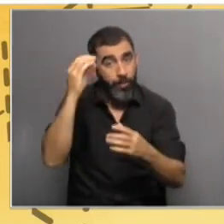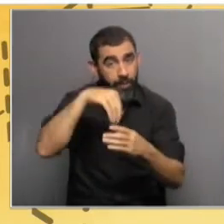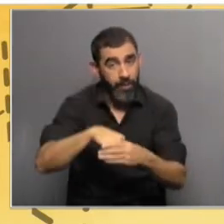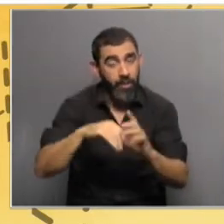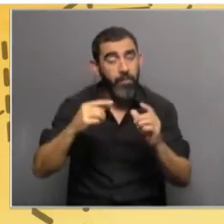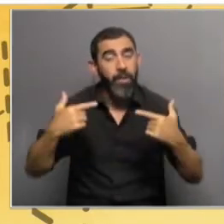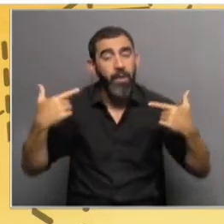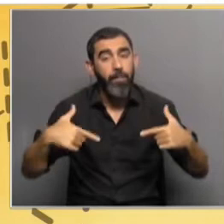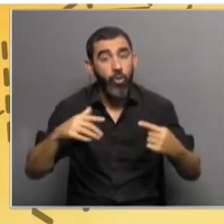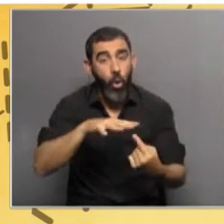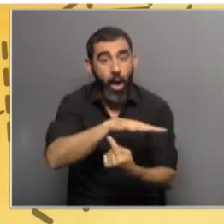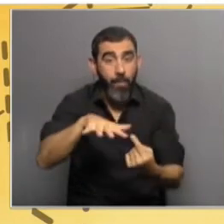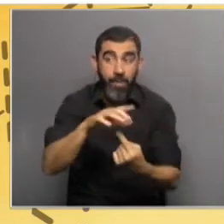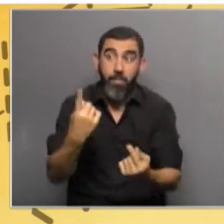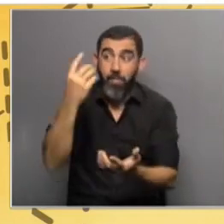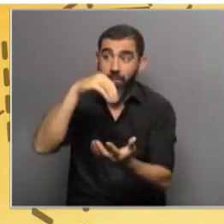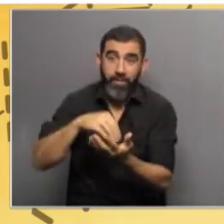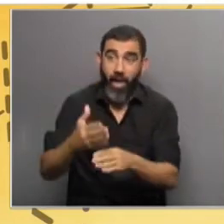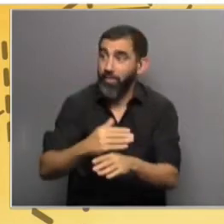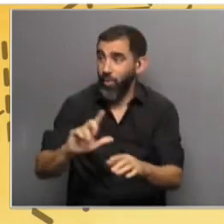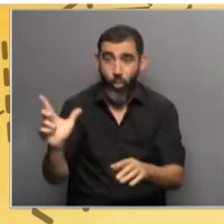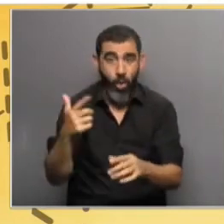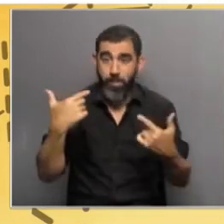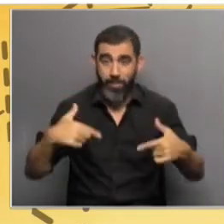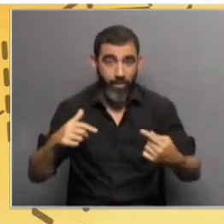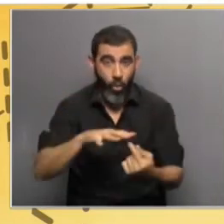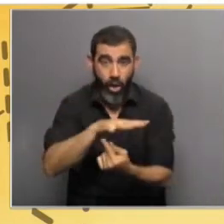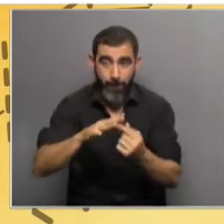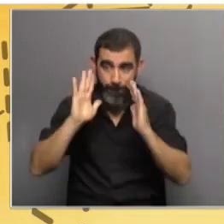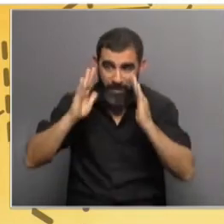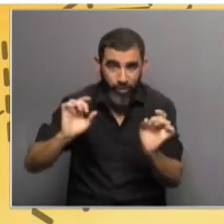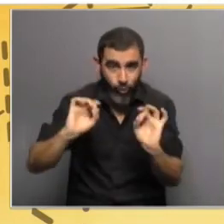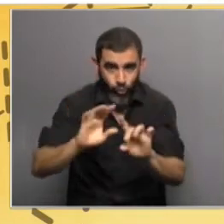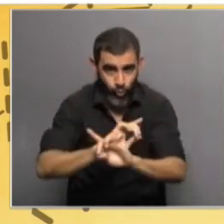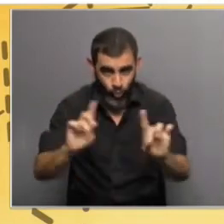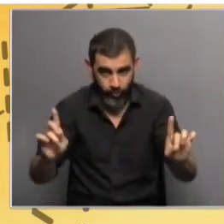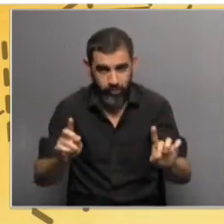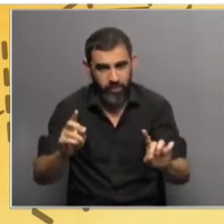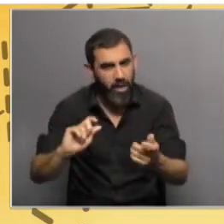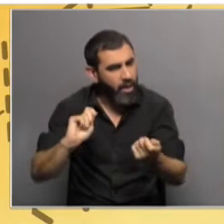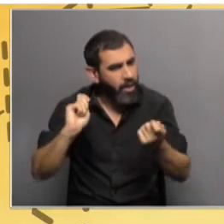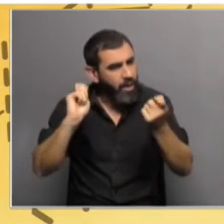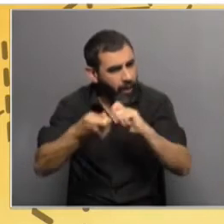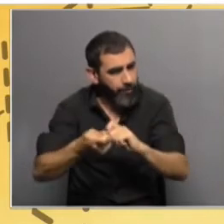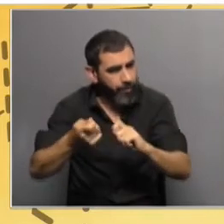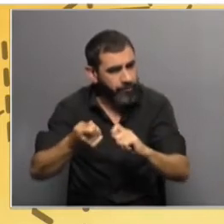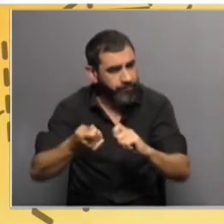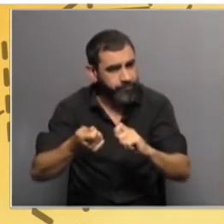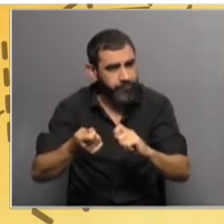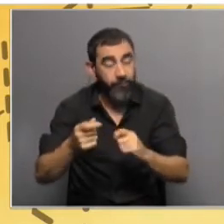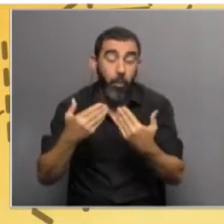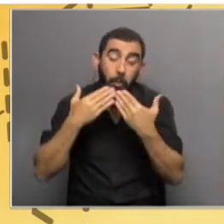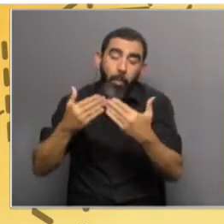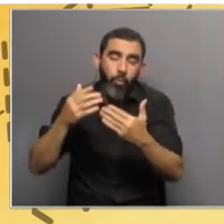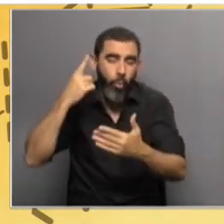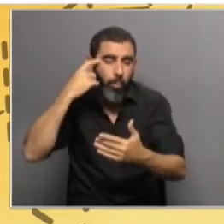ministro de Ambiente, que también es debutante, porque antes no teníamos un ministro exclusivamente de Ambiente. ¿Cambia, una vez más recurro a tu experiencia,